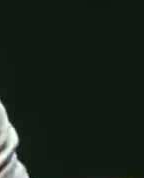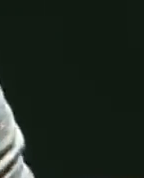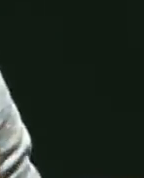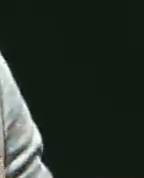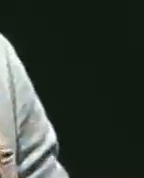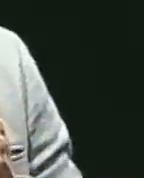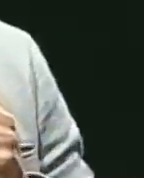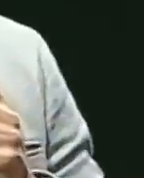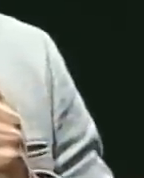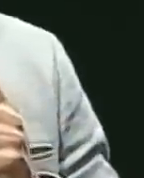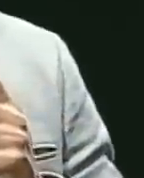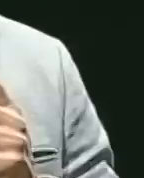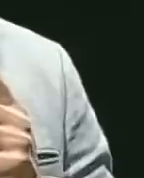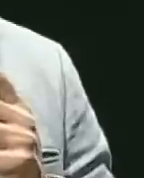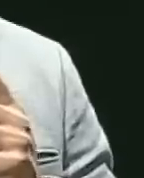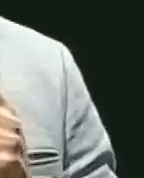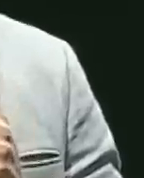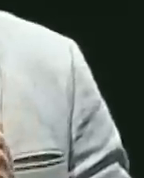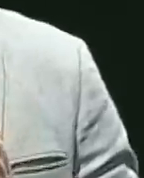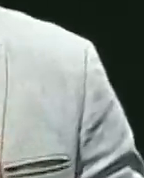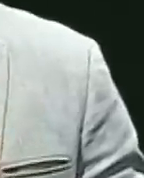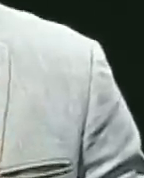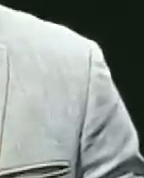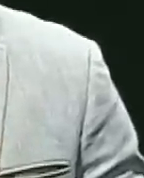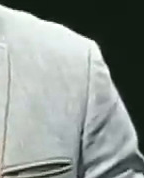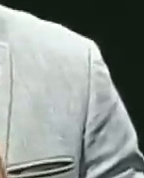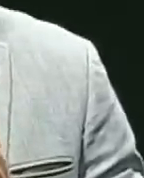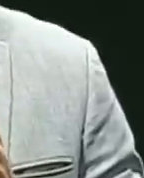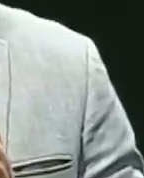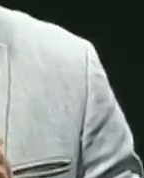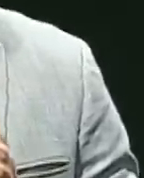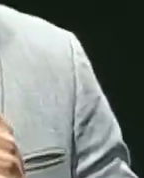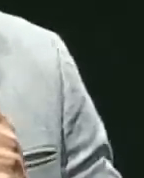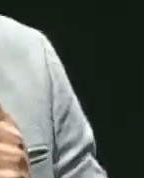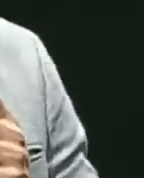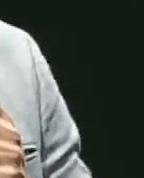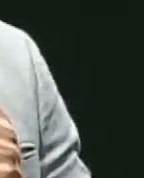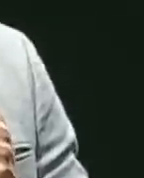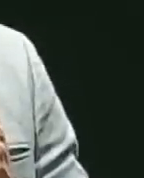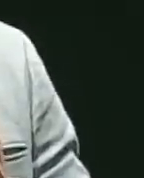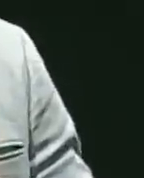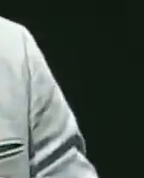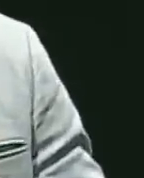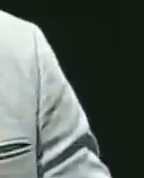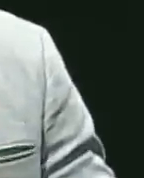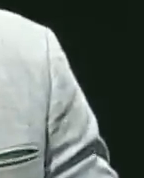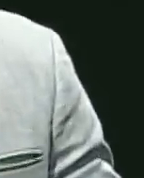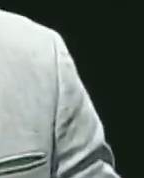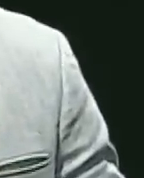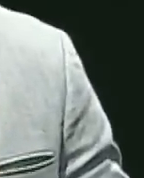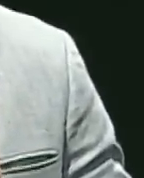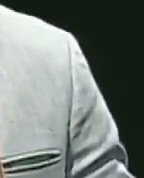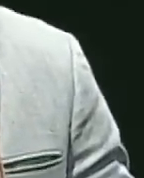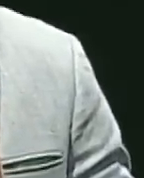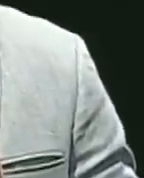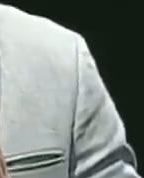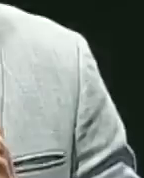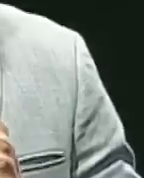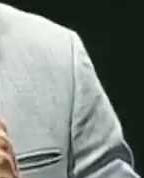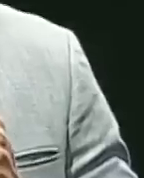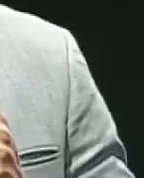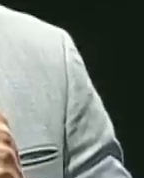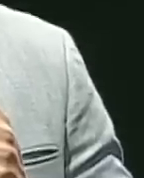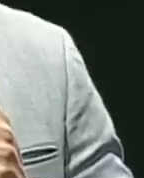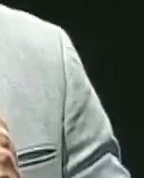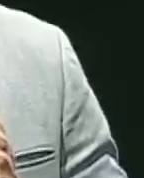zonas económicas especiales que es una figura que también pudimos comprender y estudiar en distintas experiencias en el mundo desde